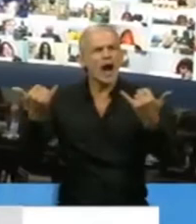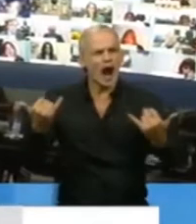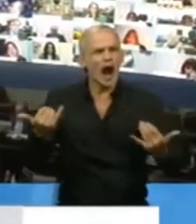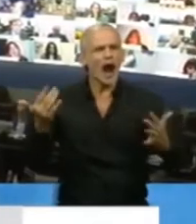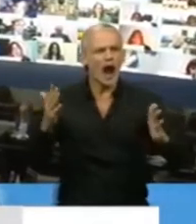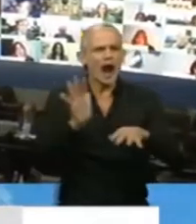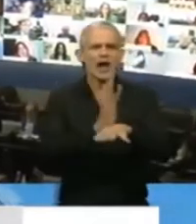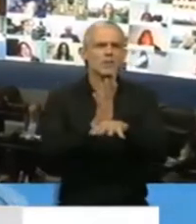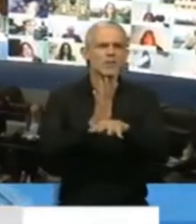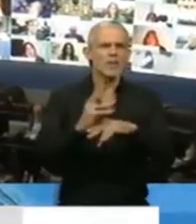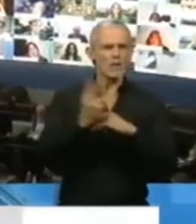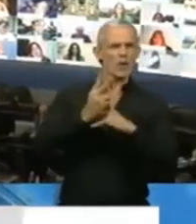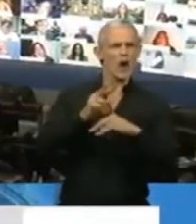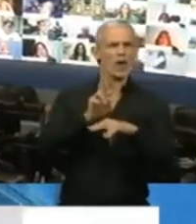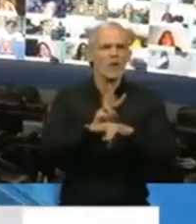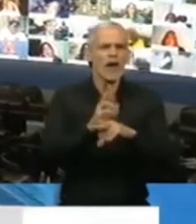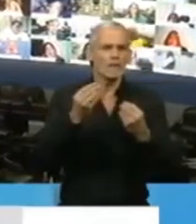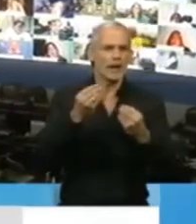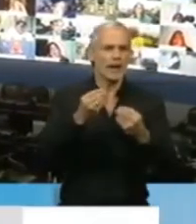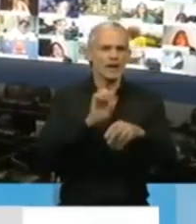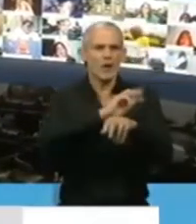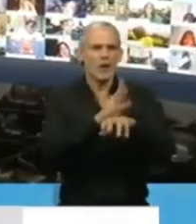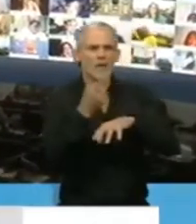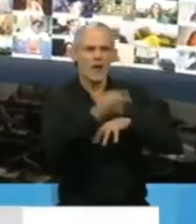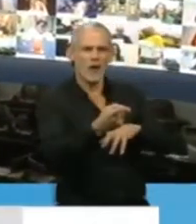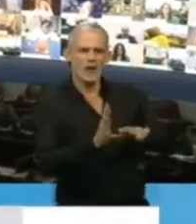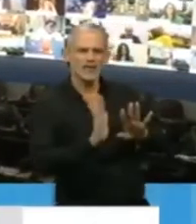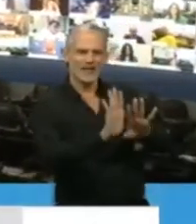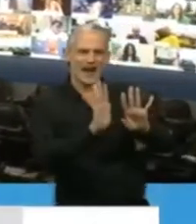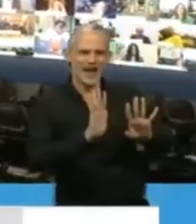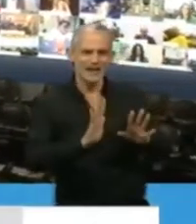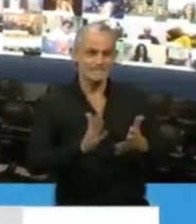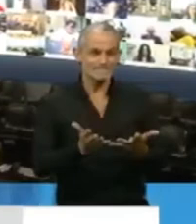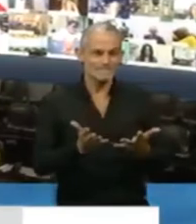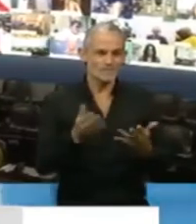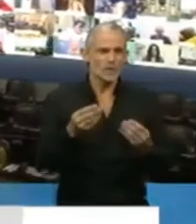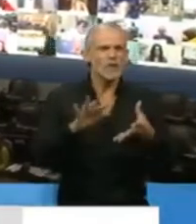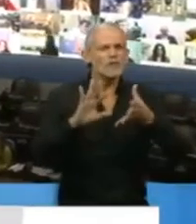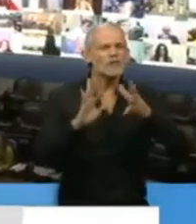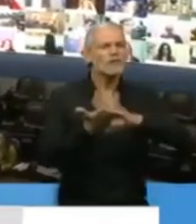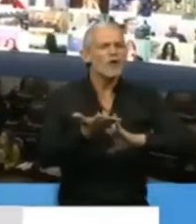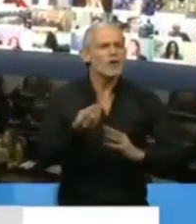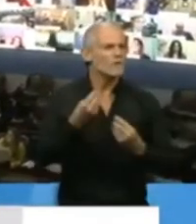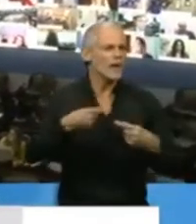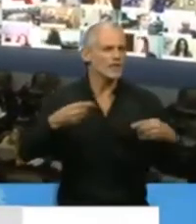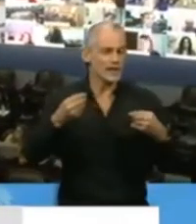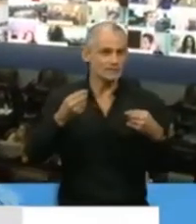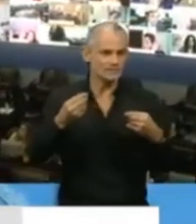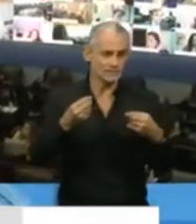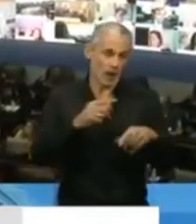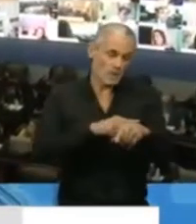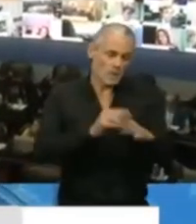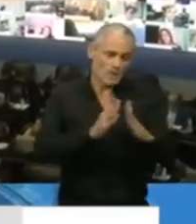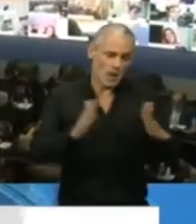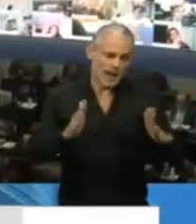humanos para enfrentar a este terrible virus. Porque es una forma, en un mal momento